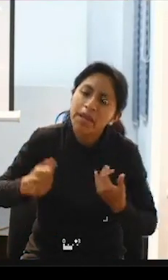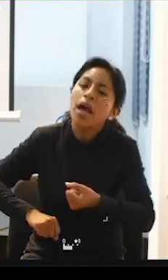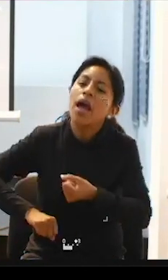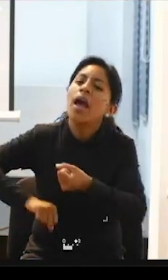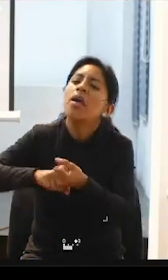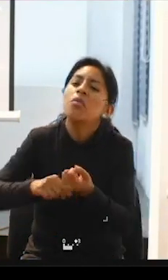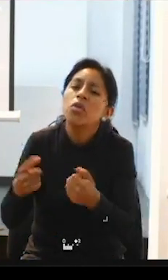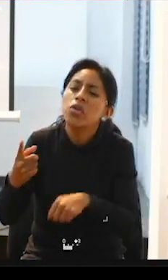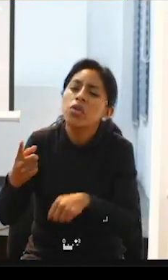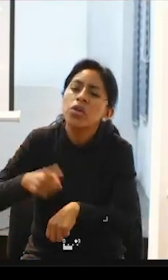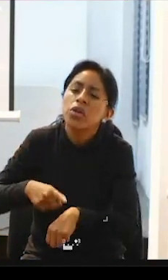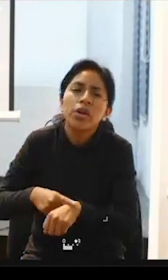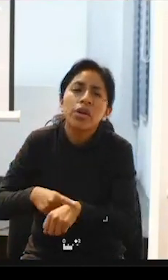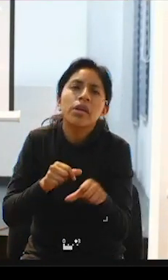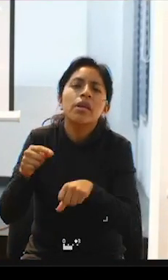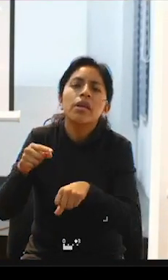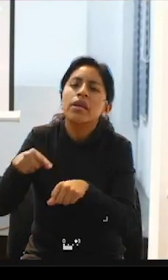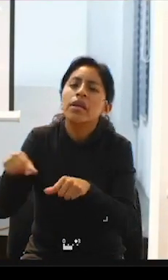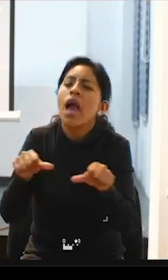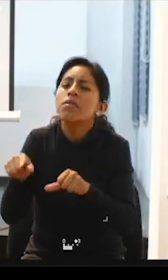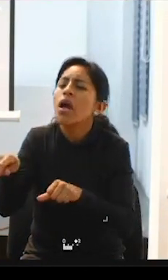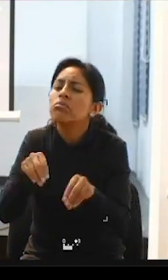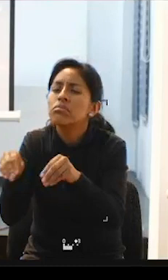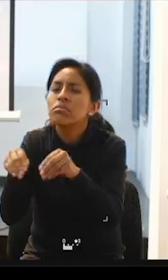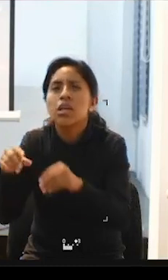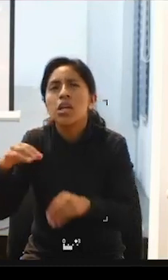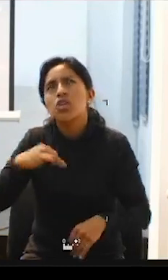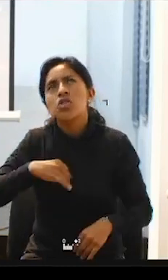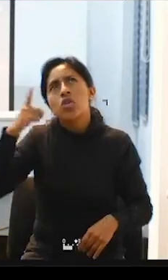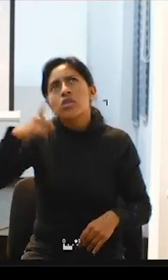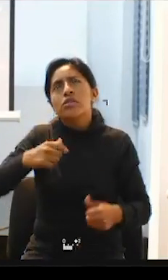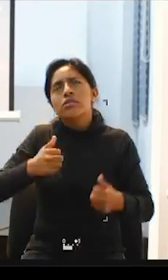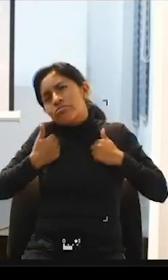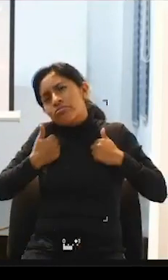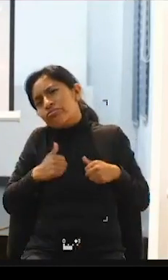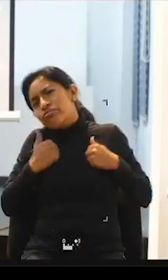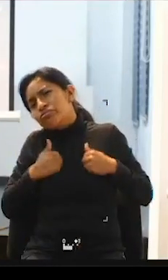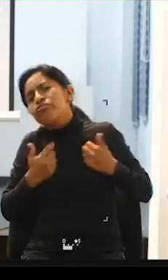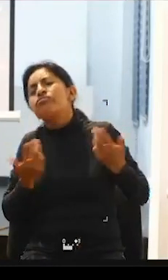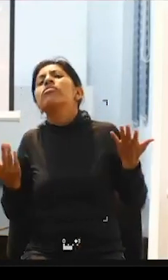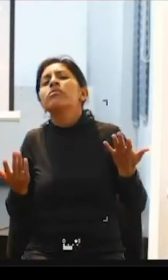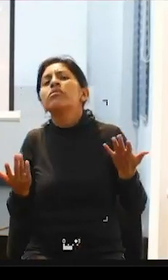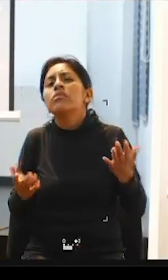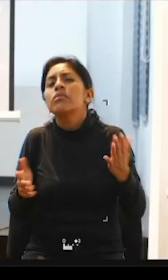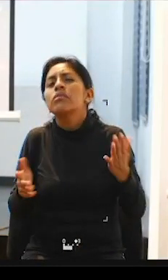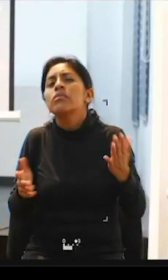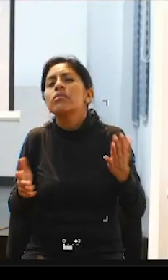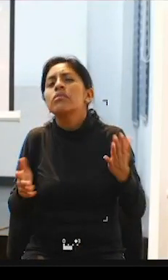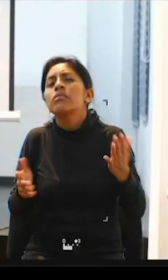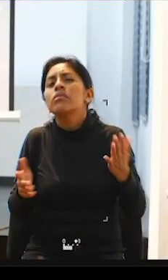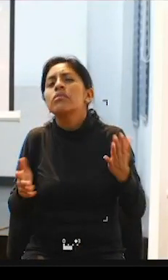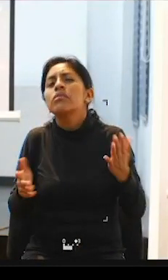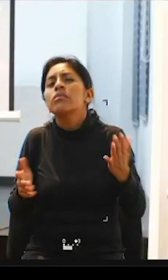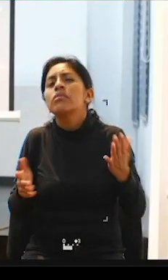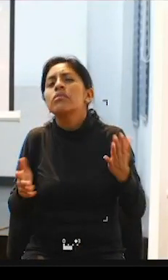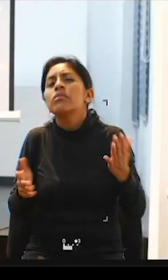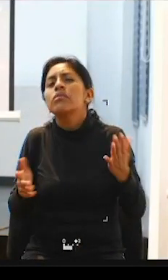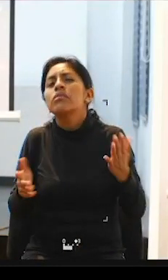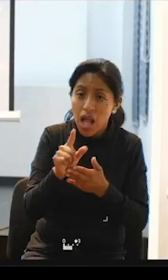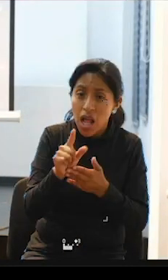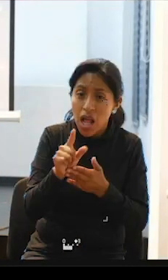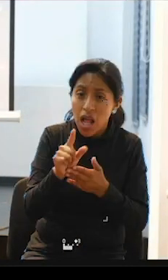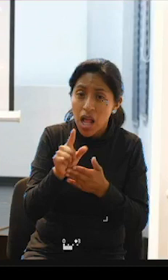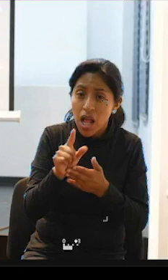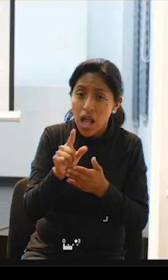tu asistencia entonces digo yo necesito para ducharme entonces cuántos días a la semana te duchas y